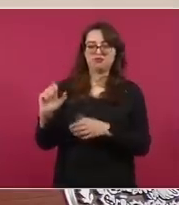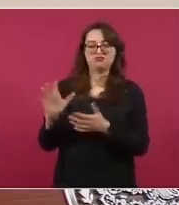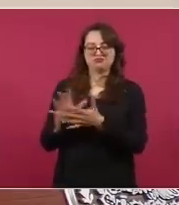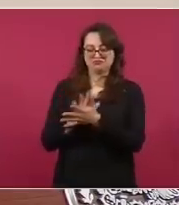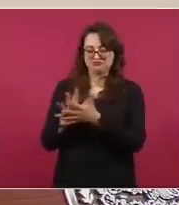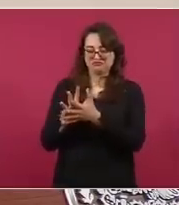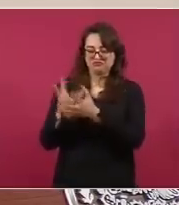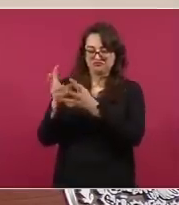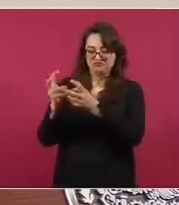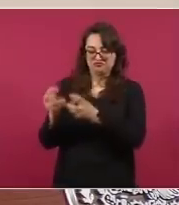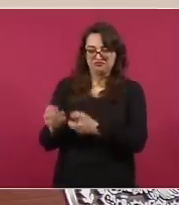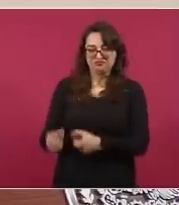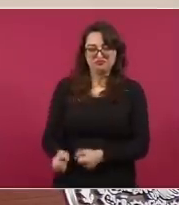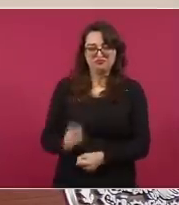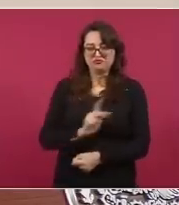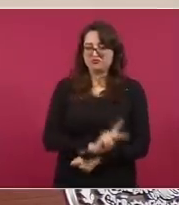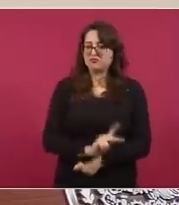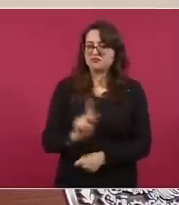Y sí,